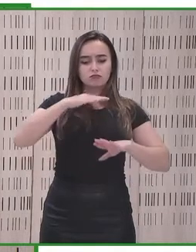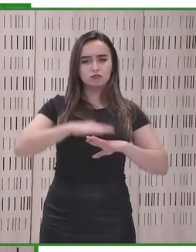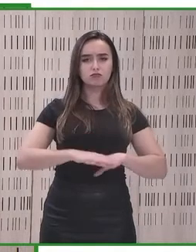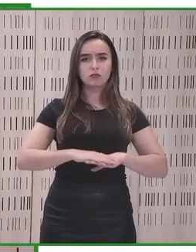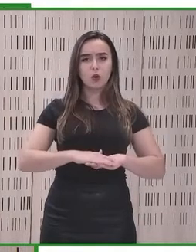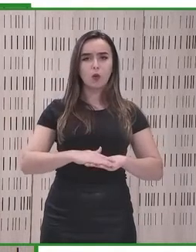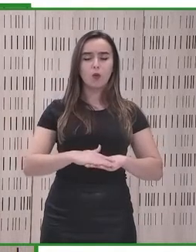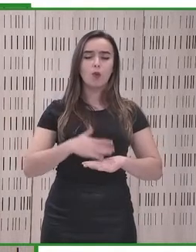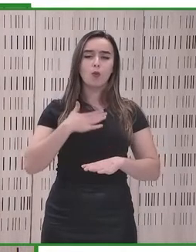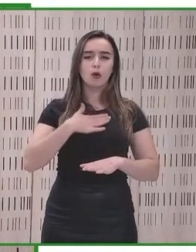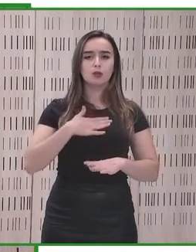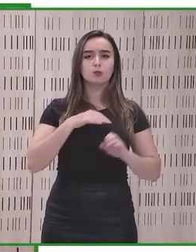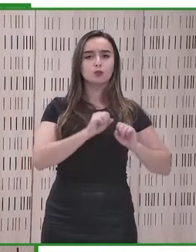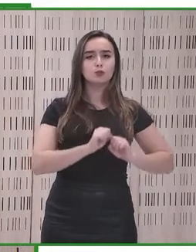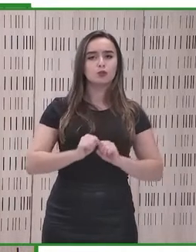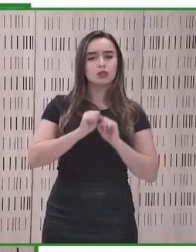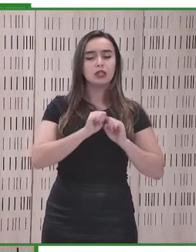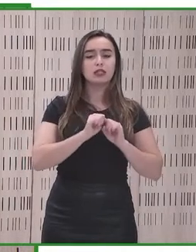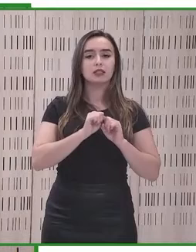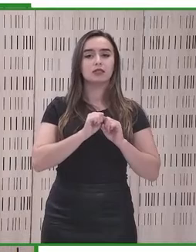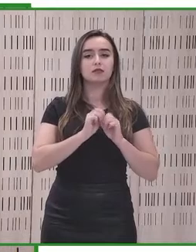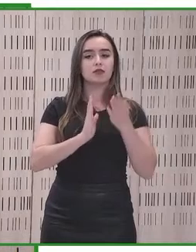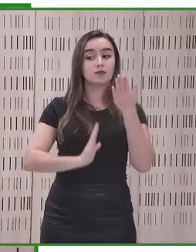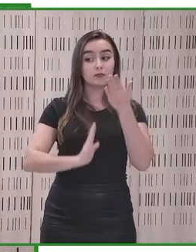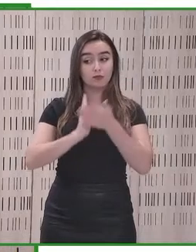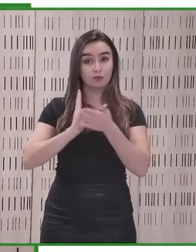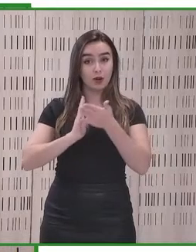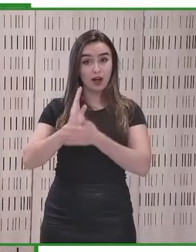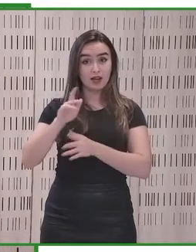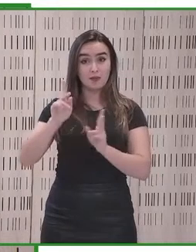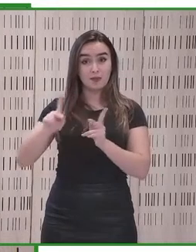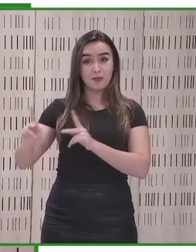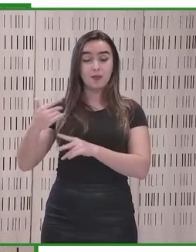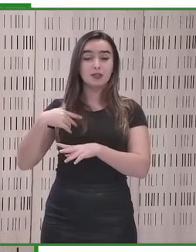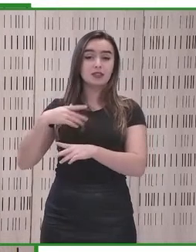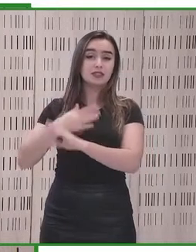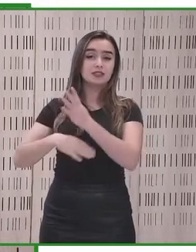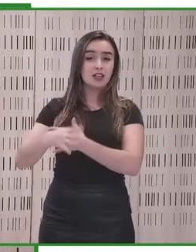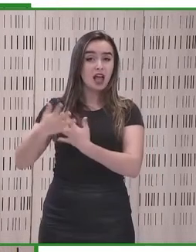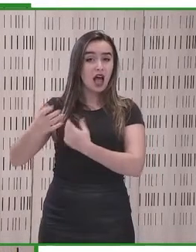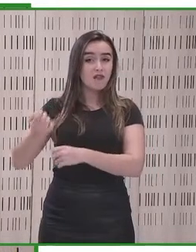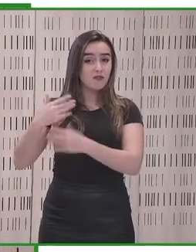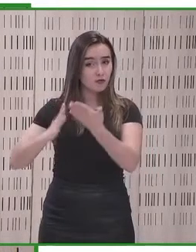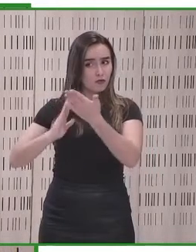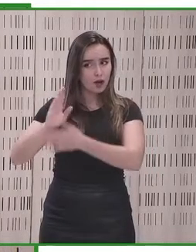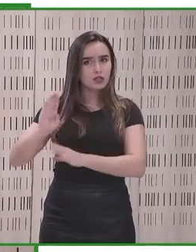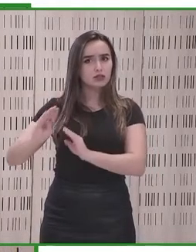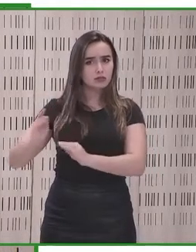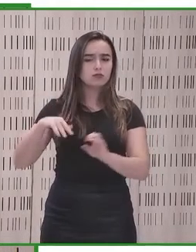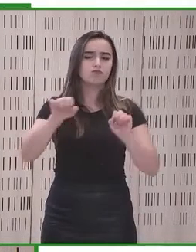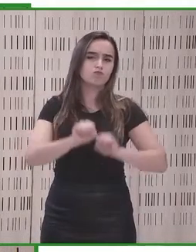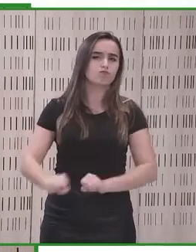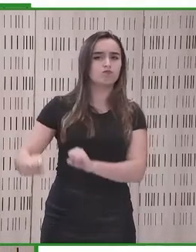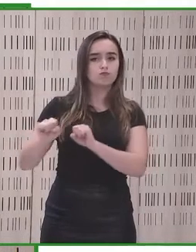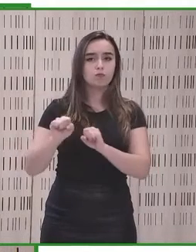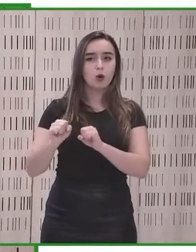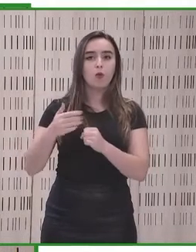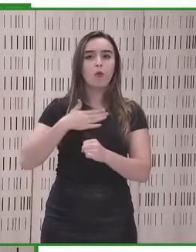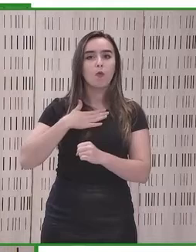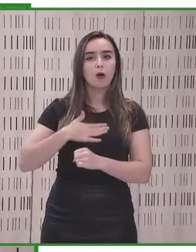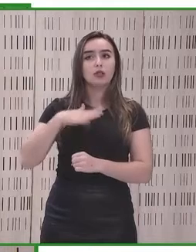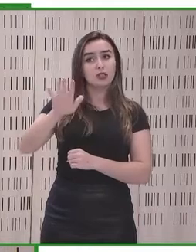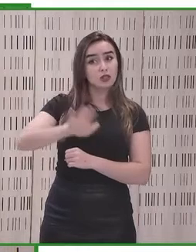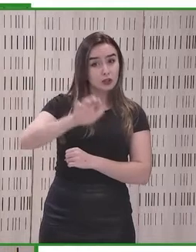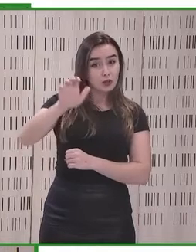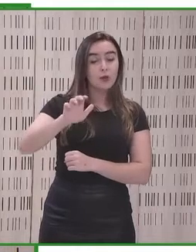proteger y promover los derechos de las personas con discapacidad dentro de la Unión Europea y más allá de nuestras fronteras,